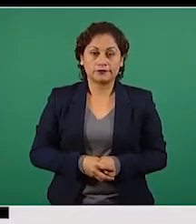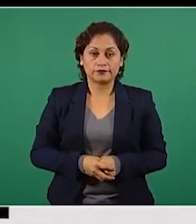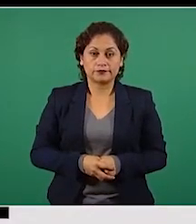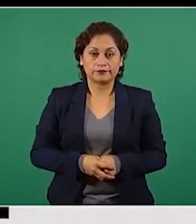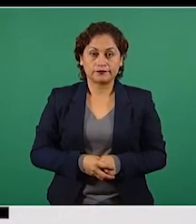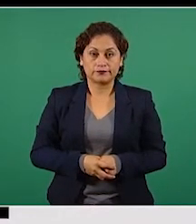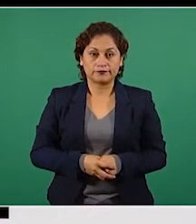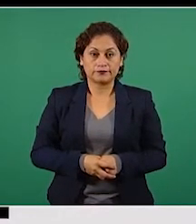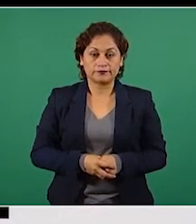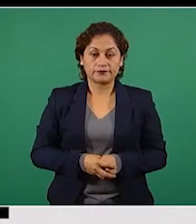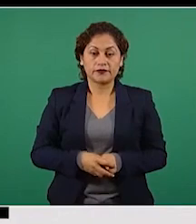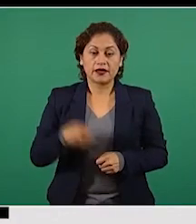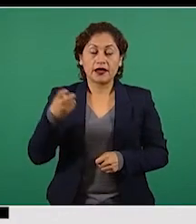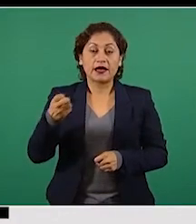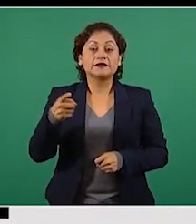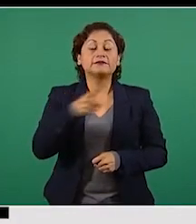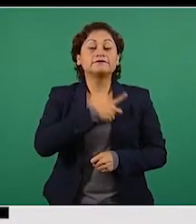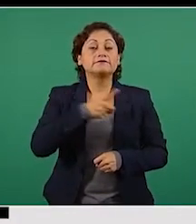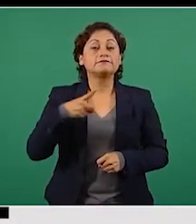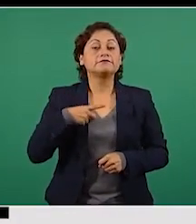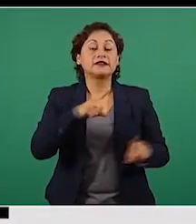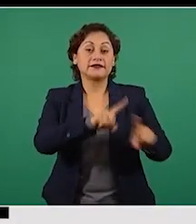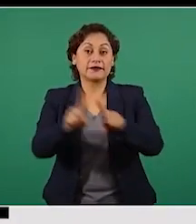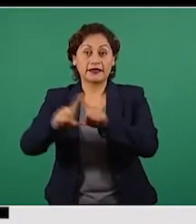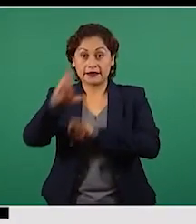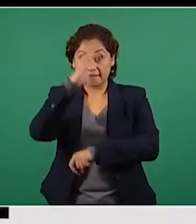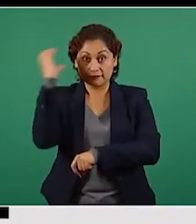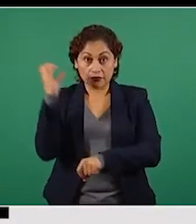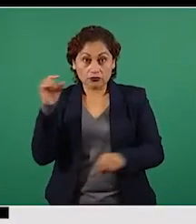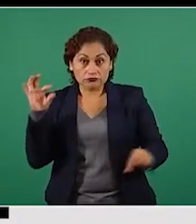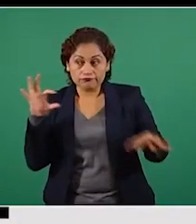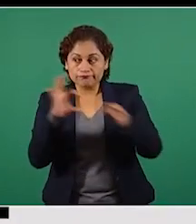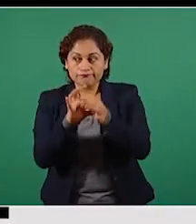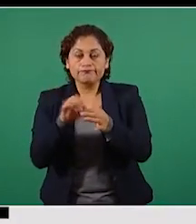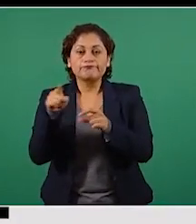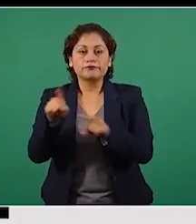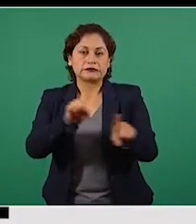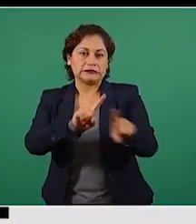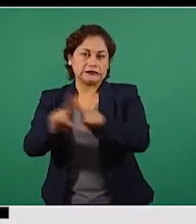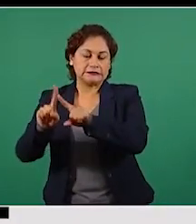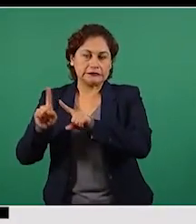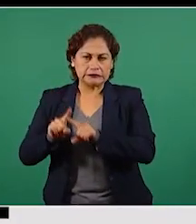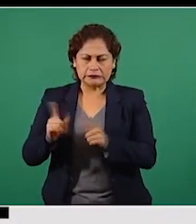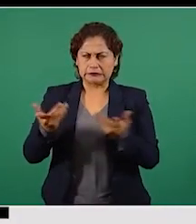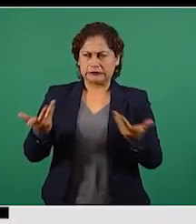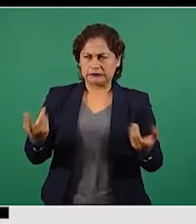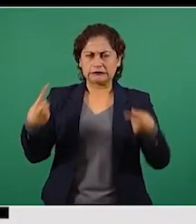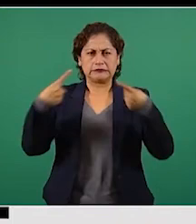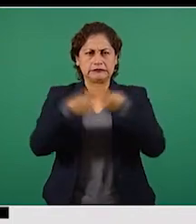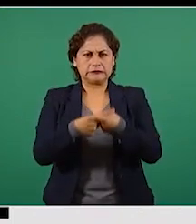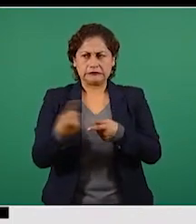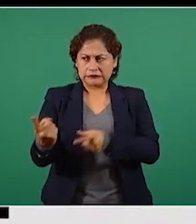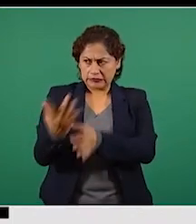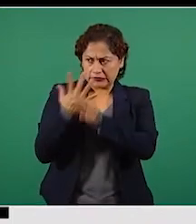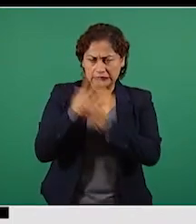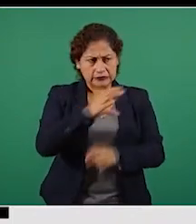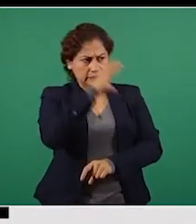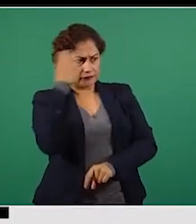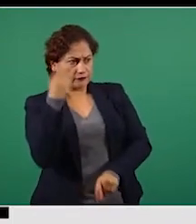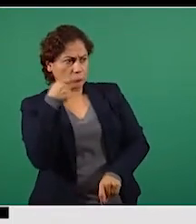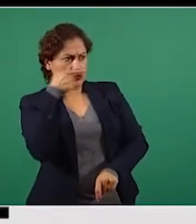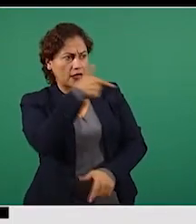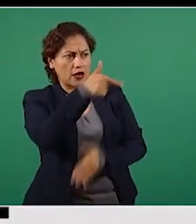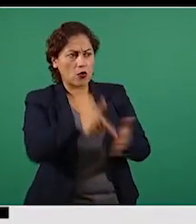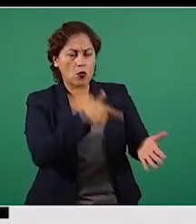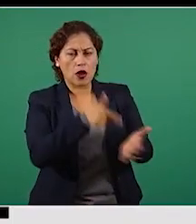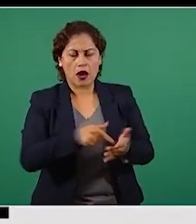identificadas con el sitio en el que se supone fueron tomadas. Ahora queremos decir fuerte por